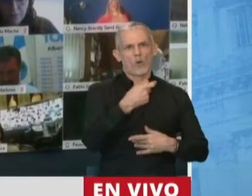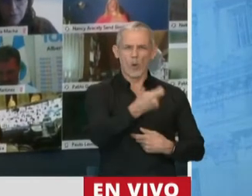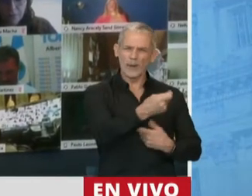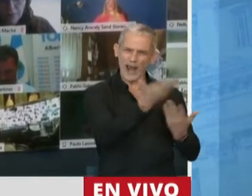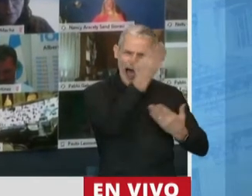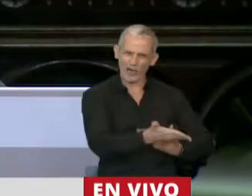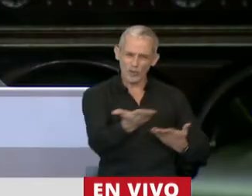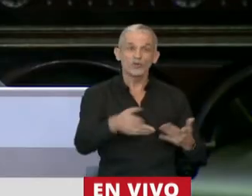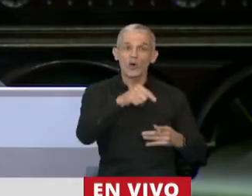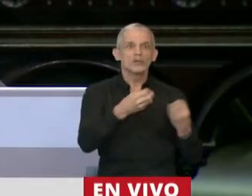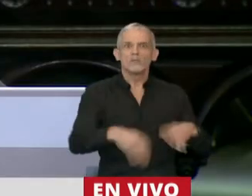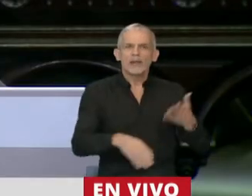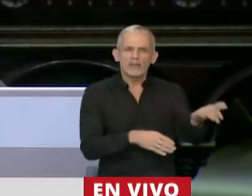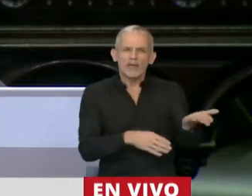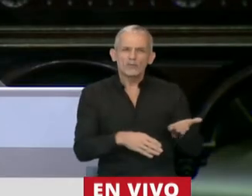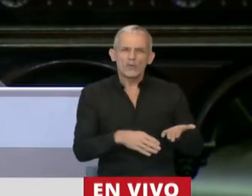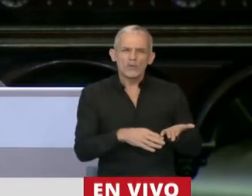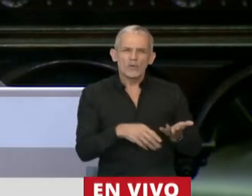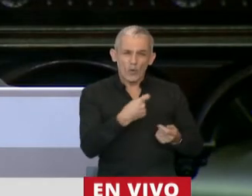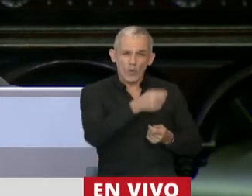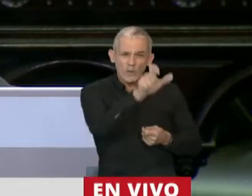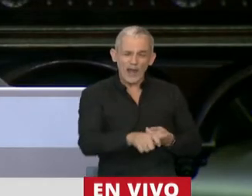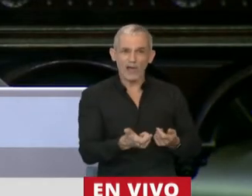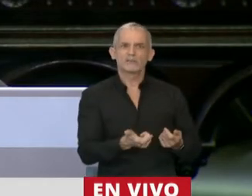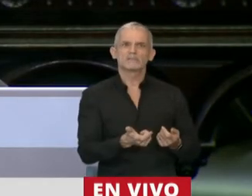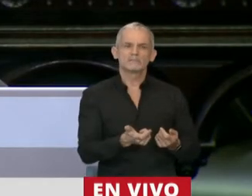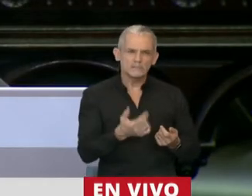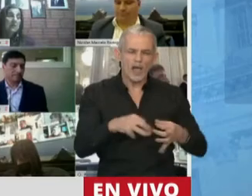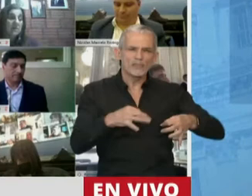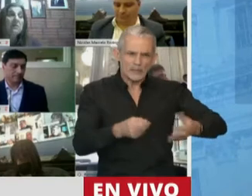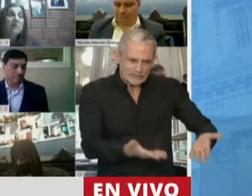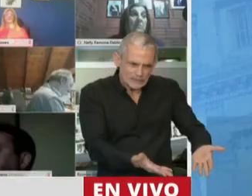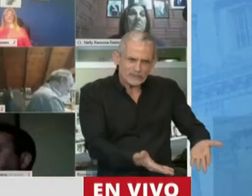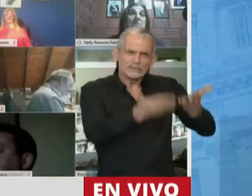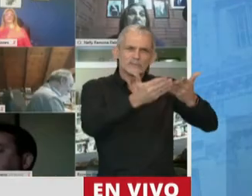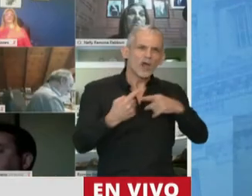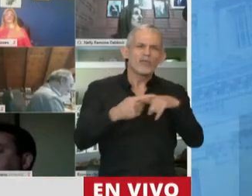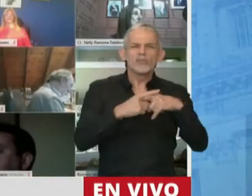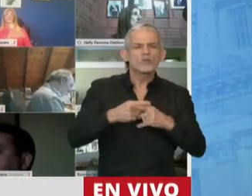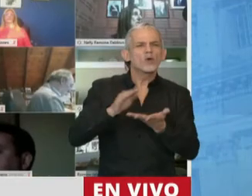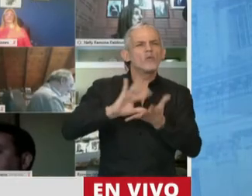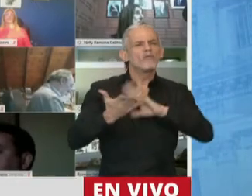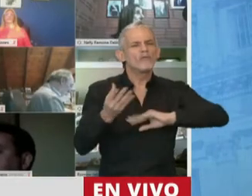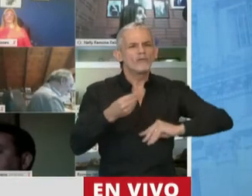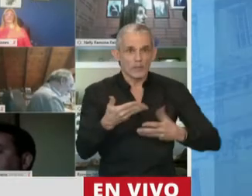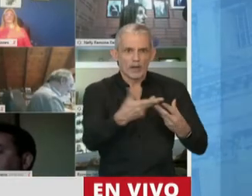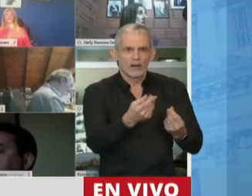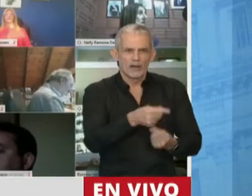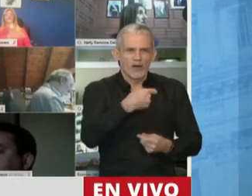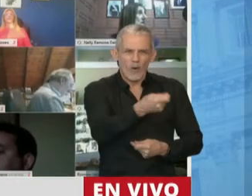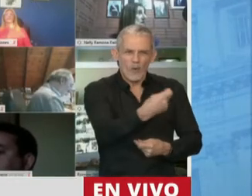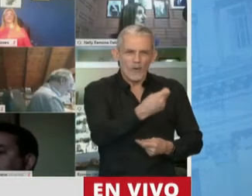Pero sin duda hoy están perdiendo, Presidente. Tenemos que recomponerlo y tenemos que discutir seriamente cómo los